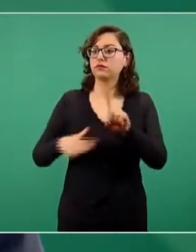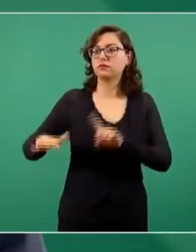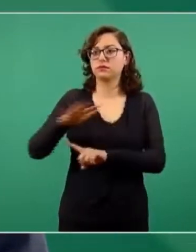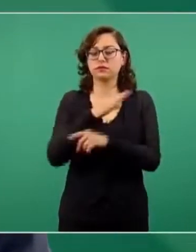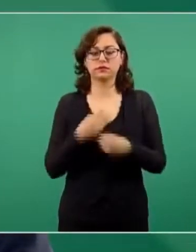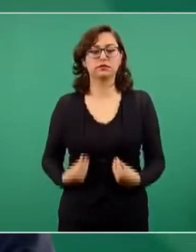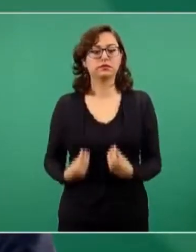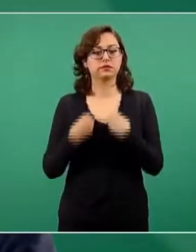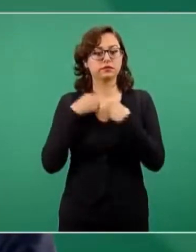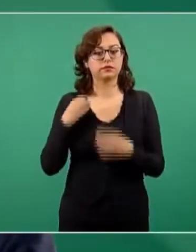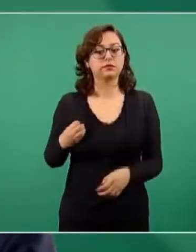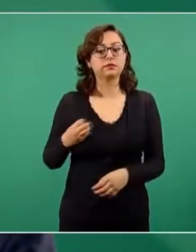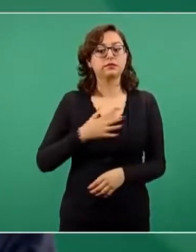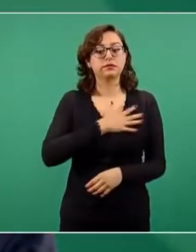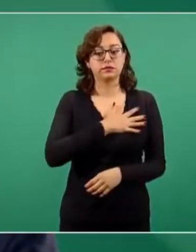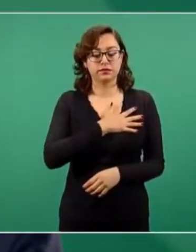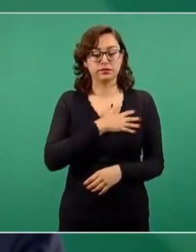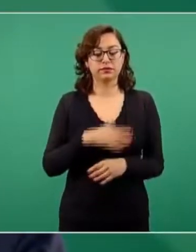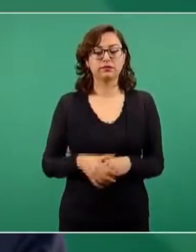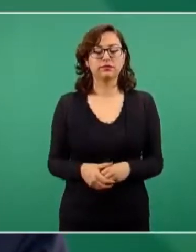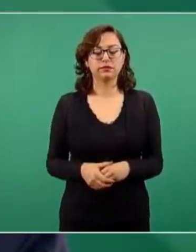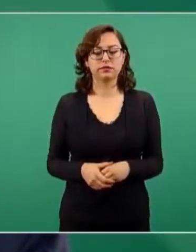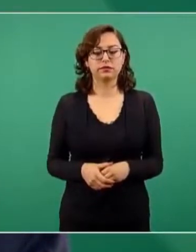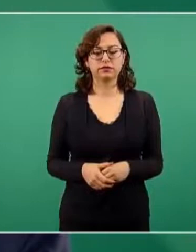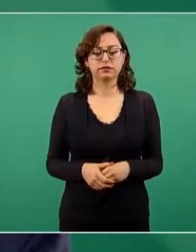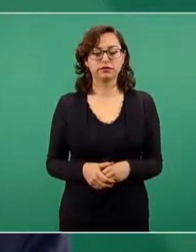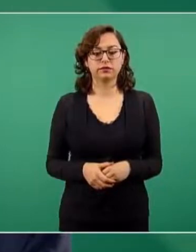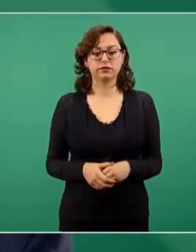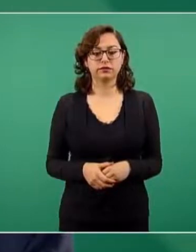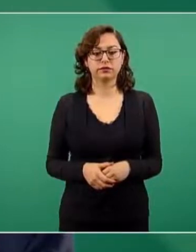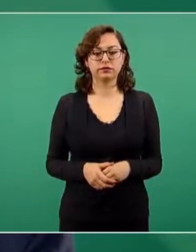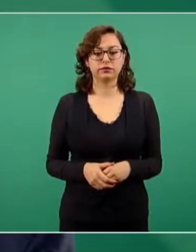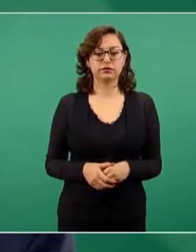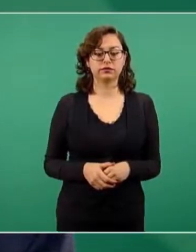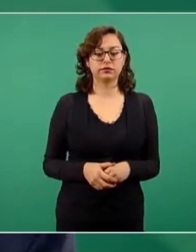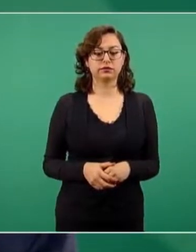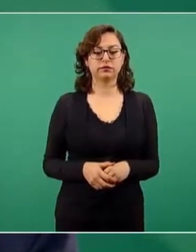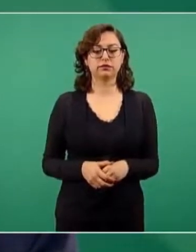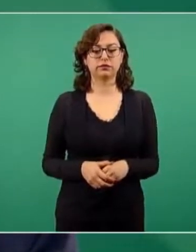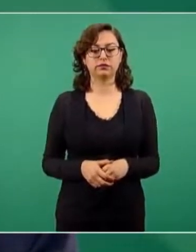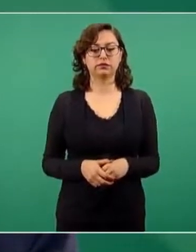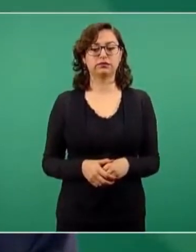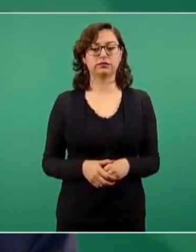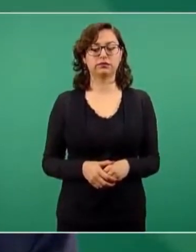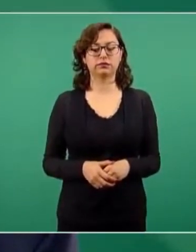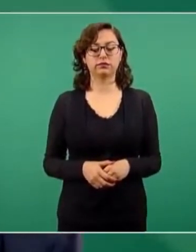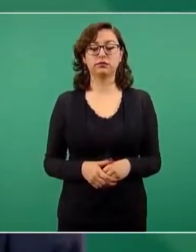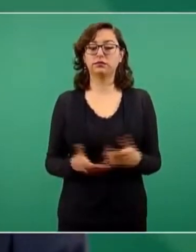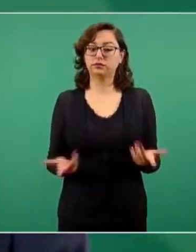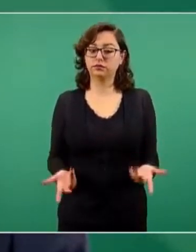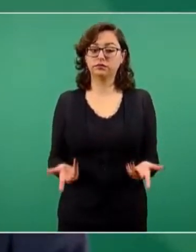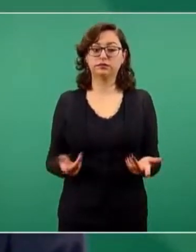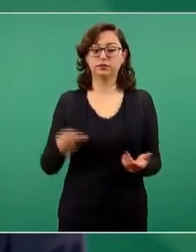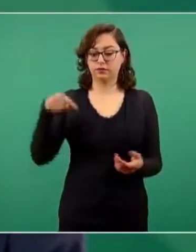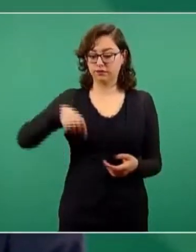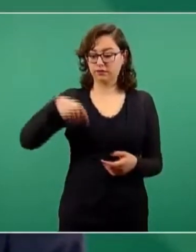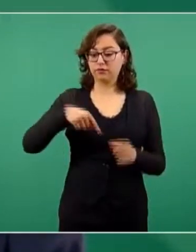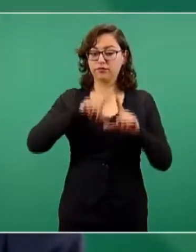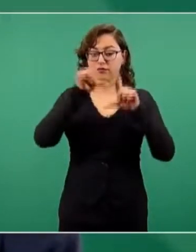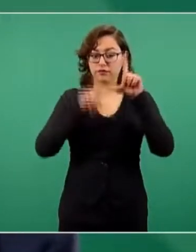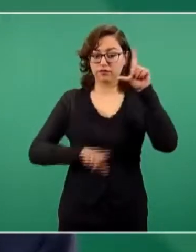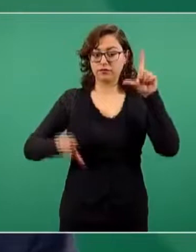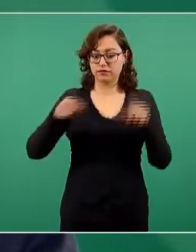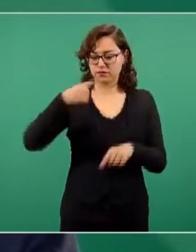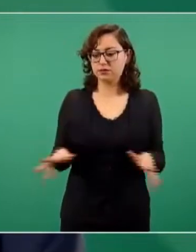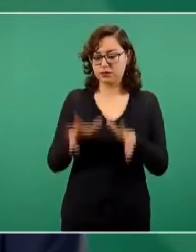bienestar. Es lo mismo que consideramos se debe de hacer en Guatemala, en